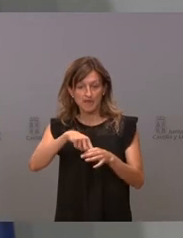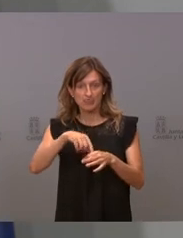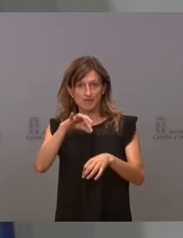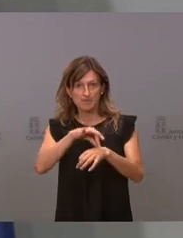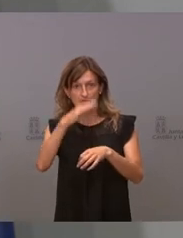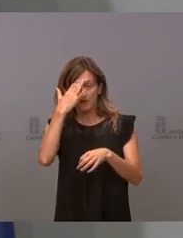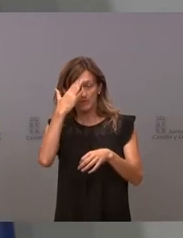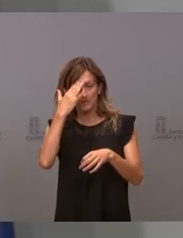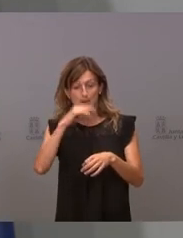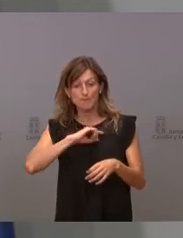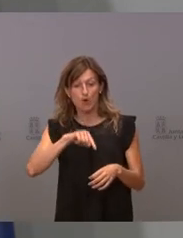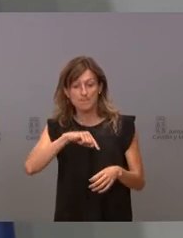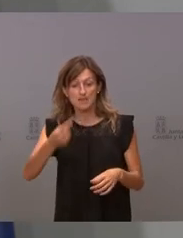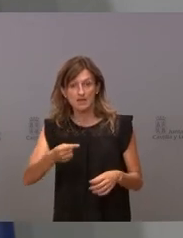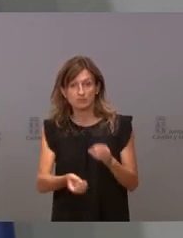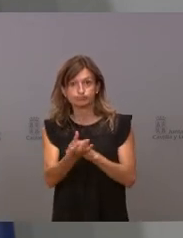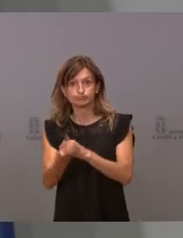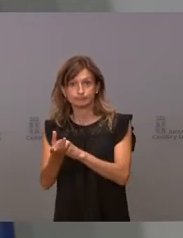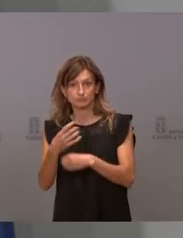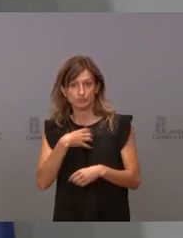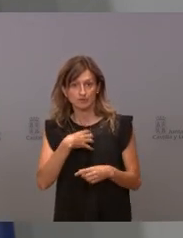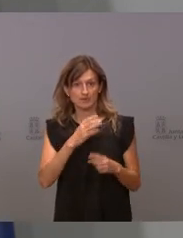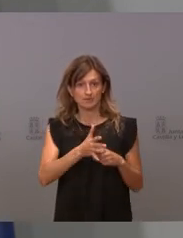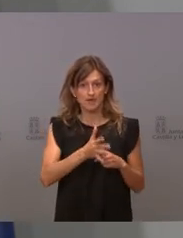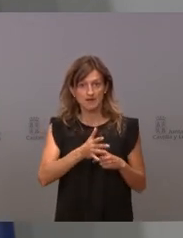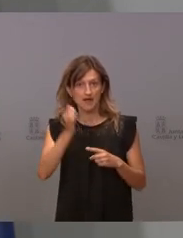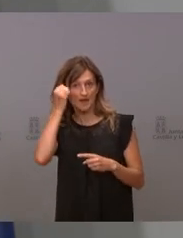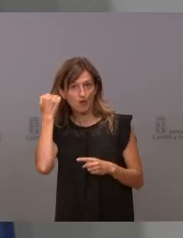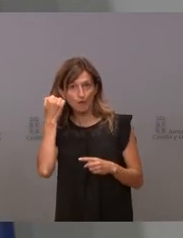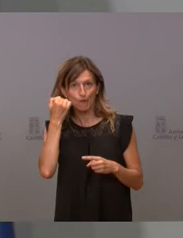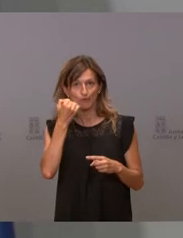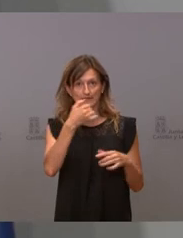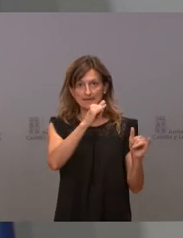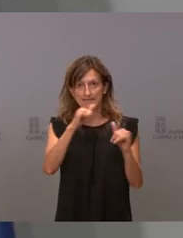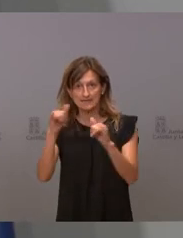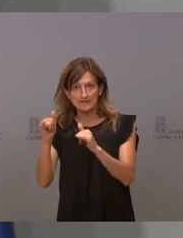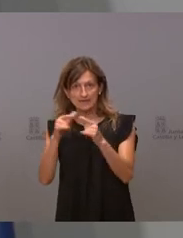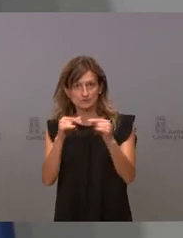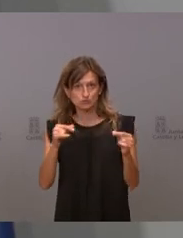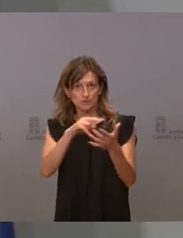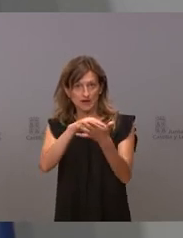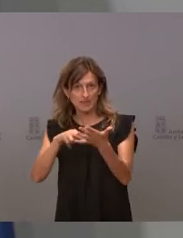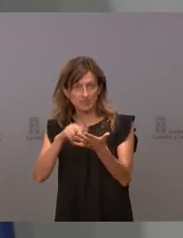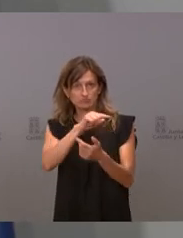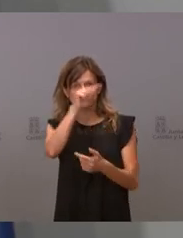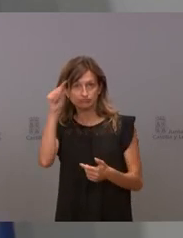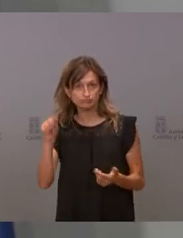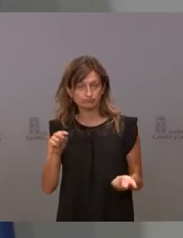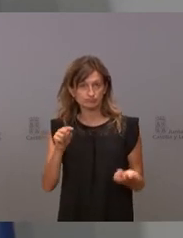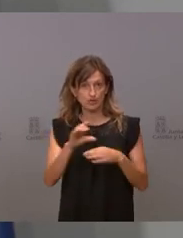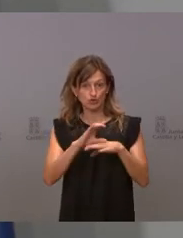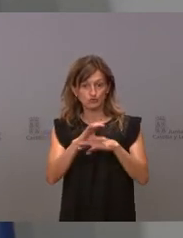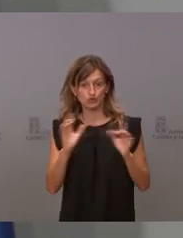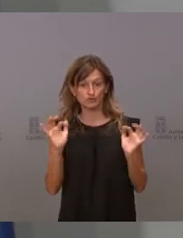familia de hoy a mañana ni nosotros, ni Castilla-La Mancha, ni Aragón, ni Madrid, ni Galicia, ni Asturias, ni todas las comunidades que en el Consejo